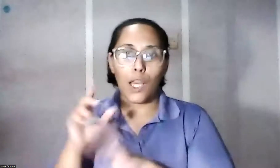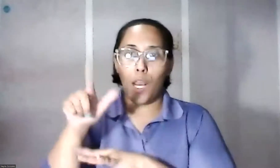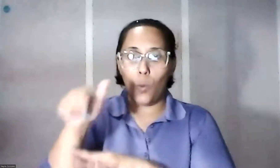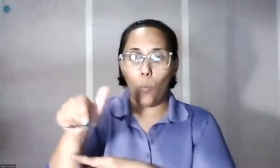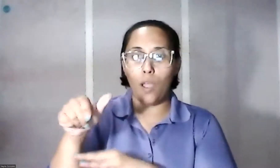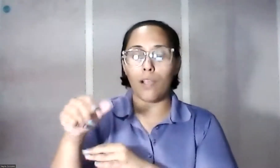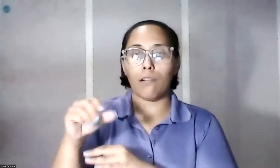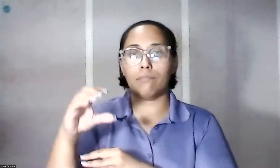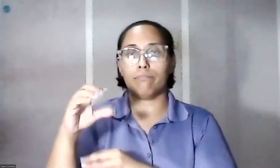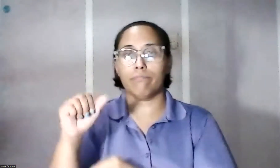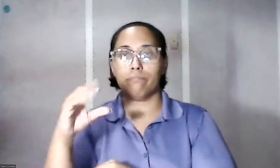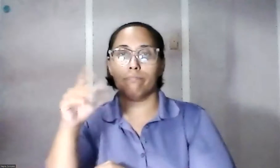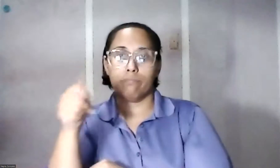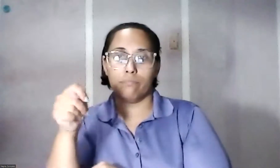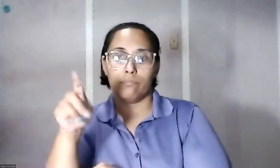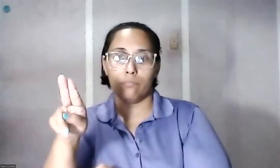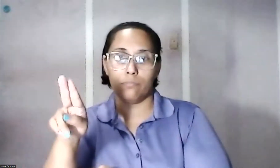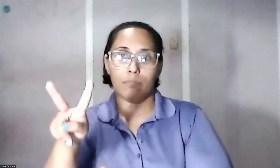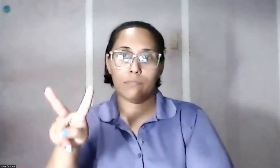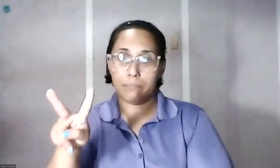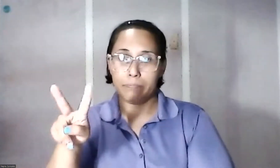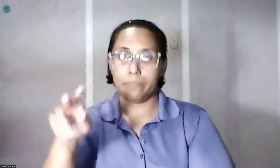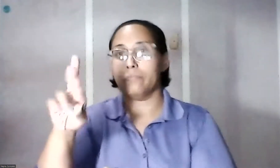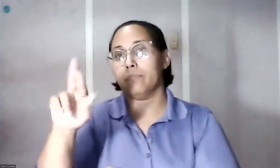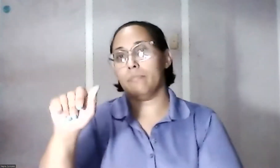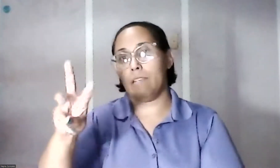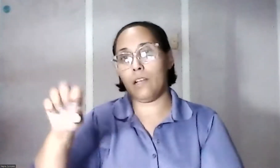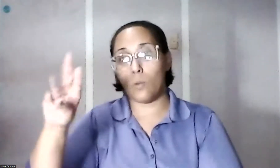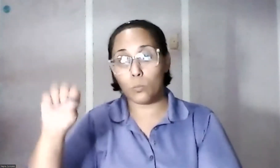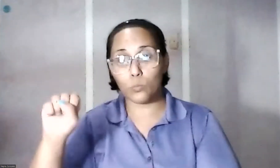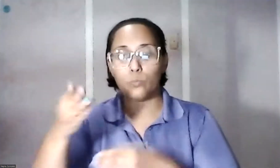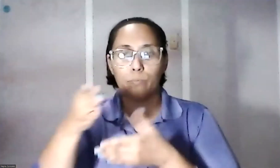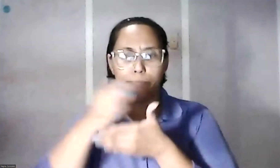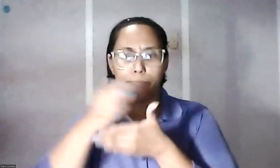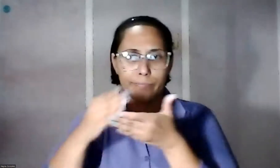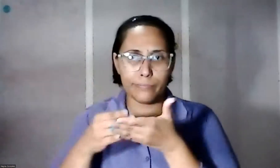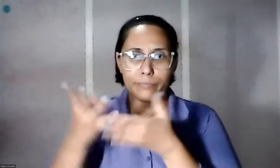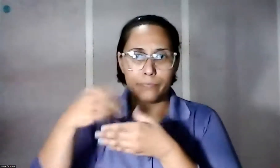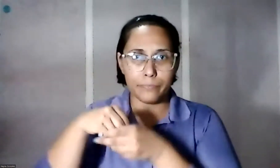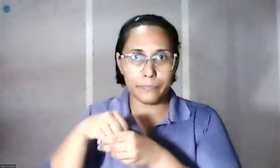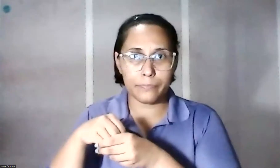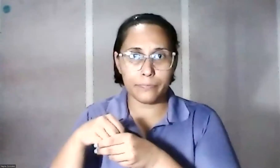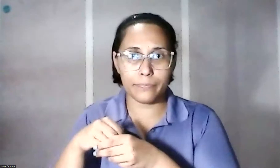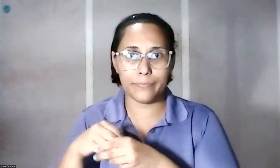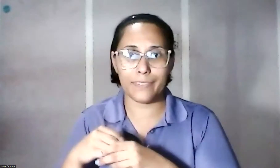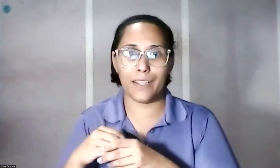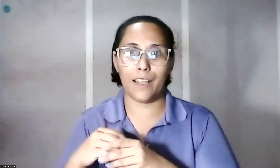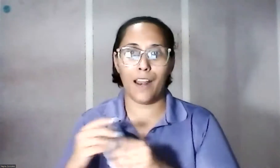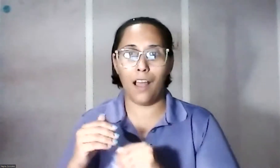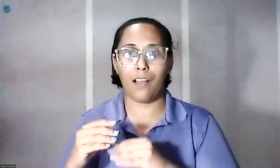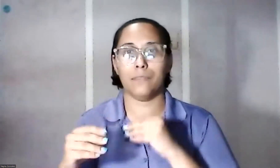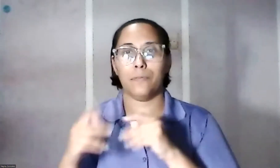de televisión. Y en el caso de Ramos, que tomó parte también en la gestión y producción de